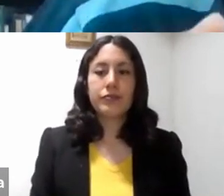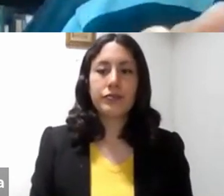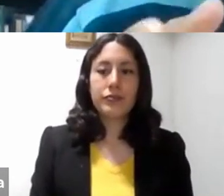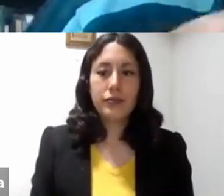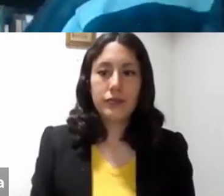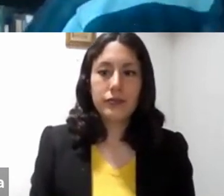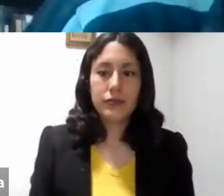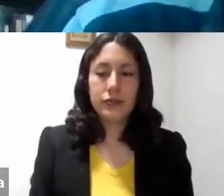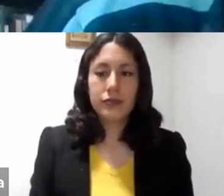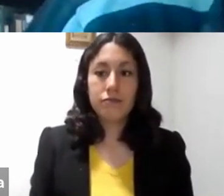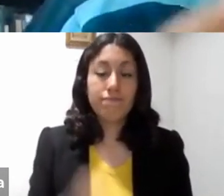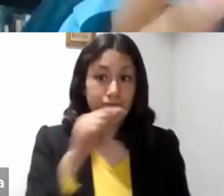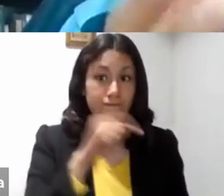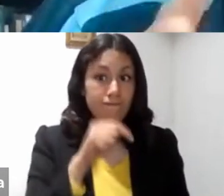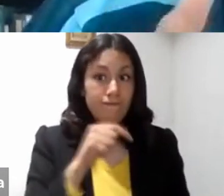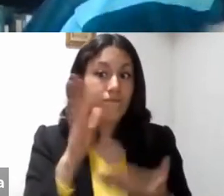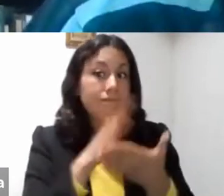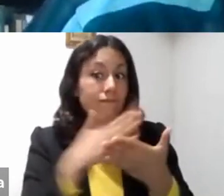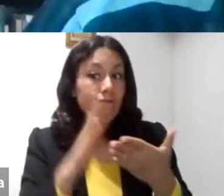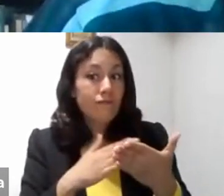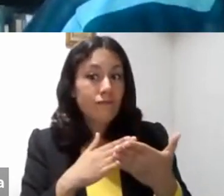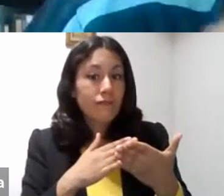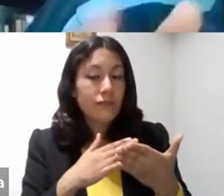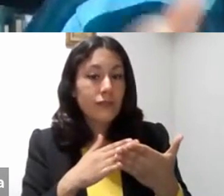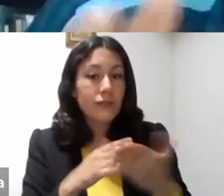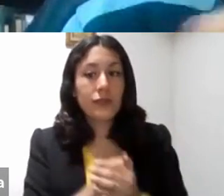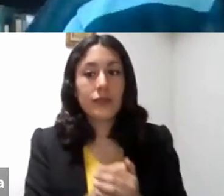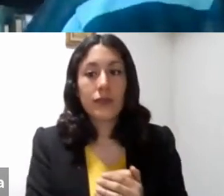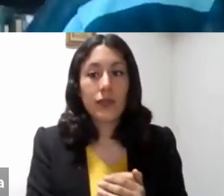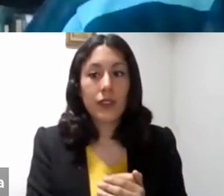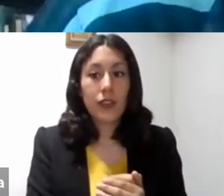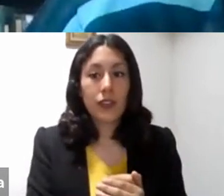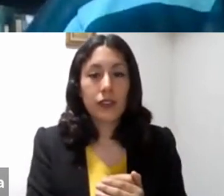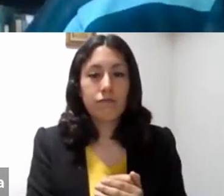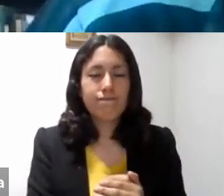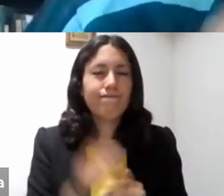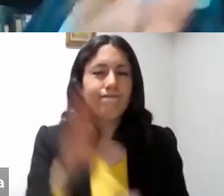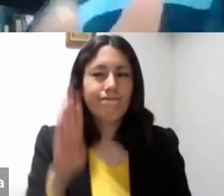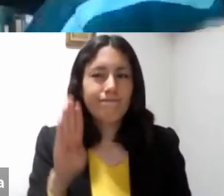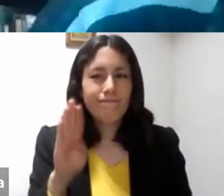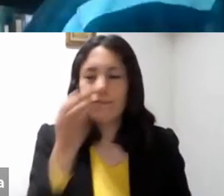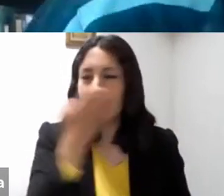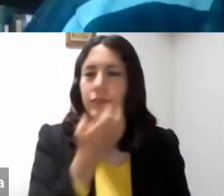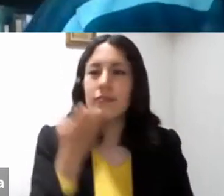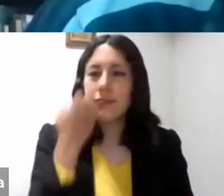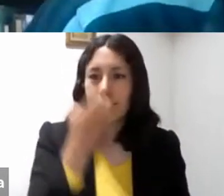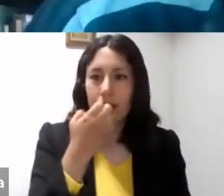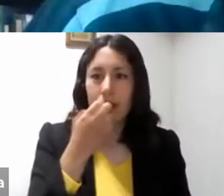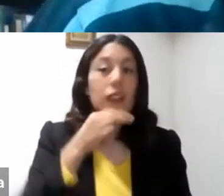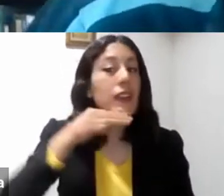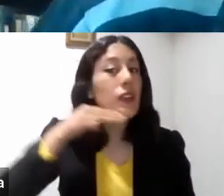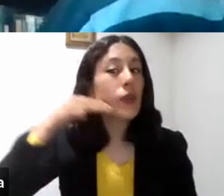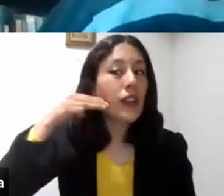pintura en particular es como una especie de escuela, la verdad, de la misericordia de